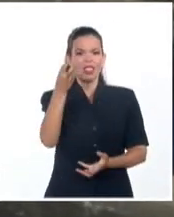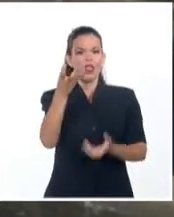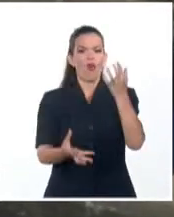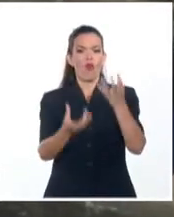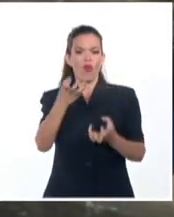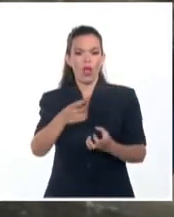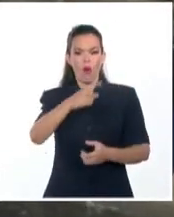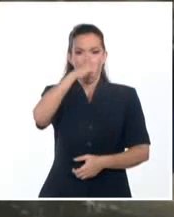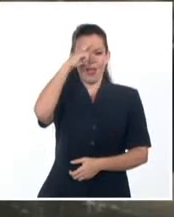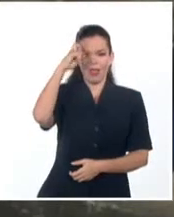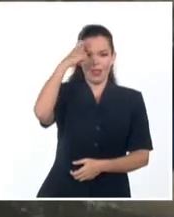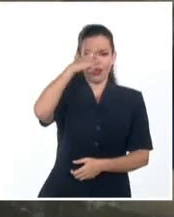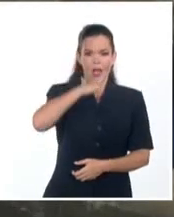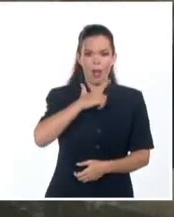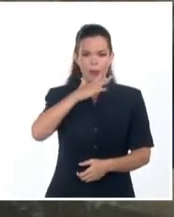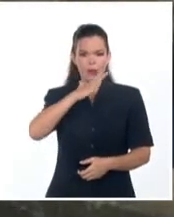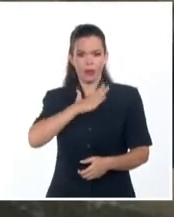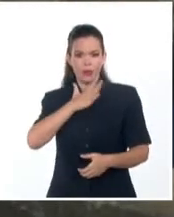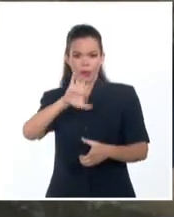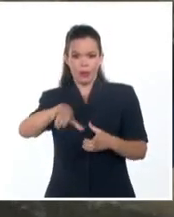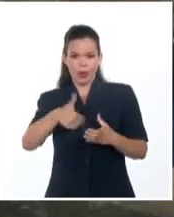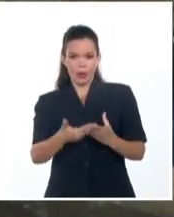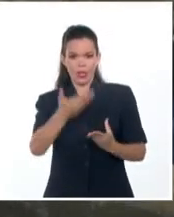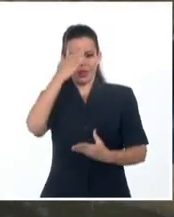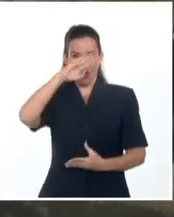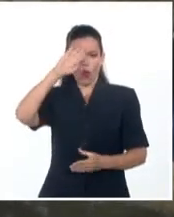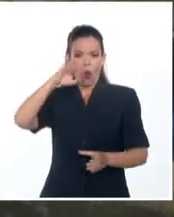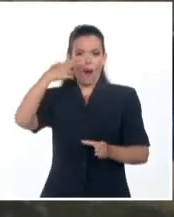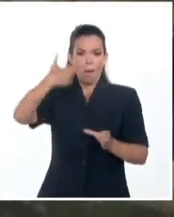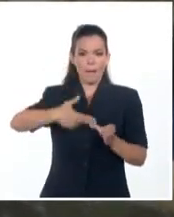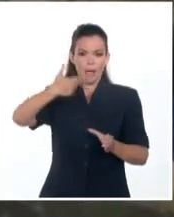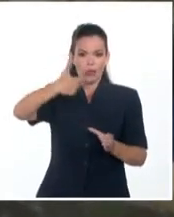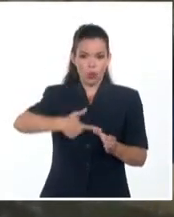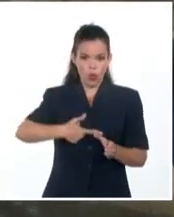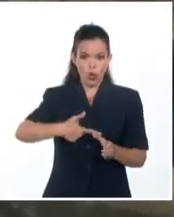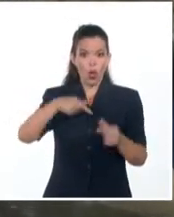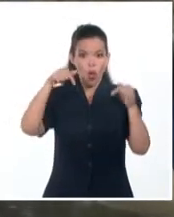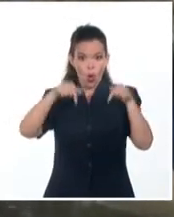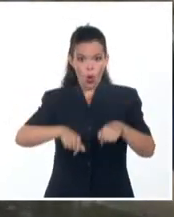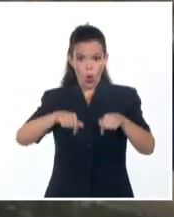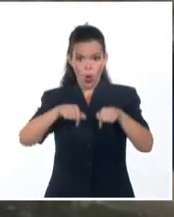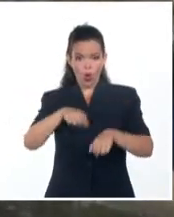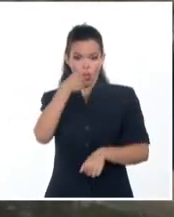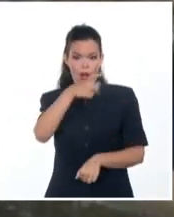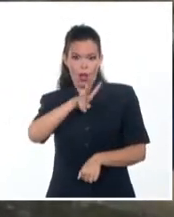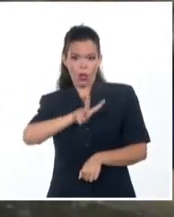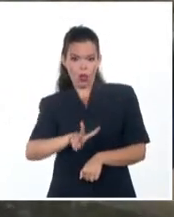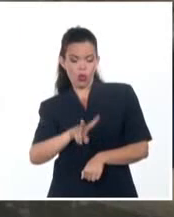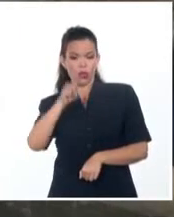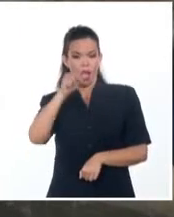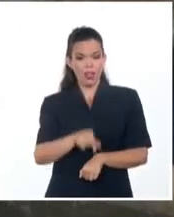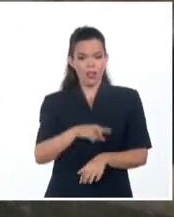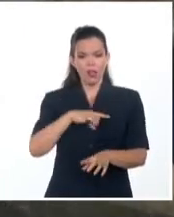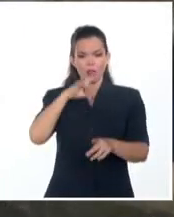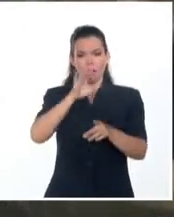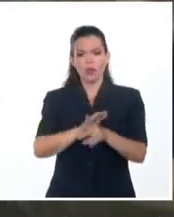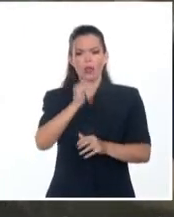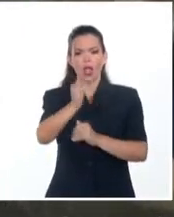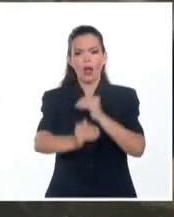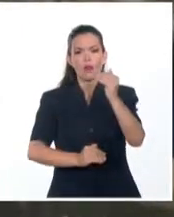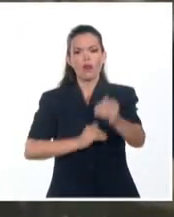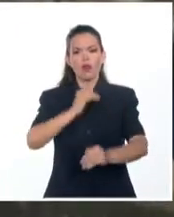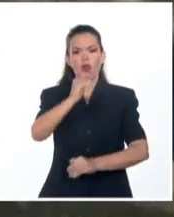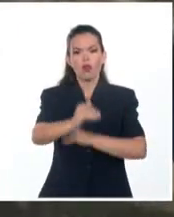perteneciente a la Unión Cuba Petróleo. Y justo al mediodía de hoy se realiza aquí el proceso de descarga